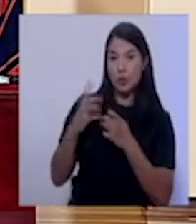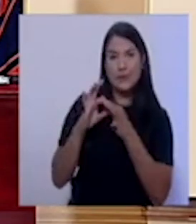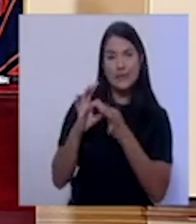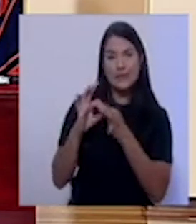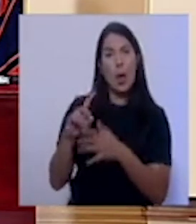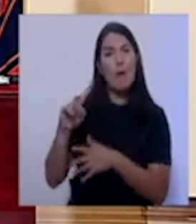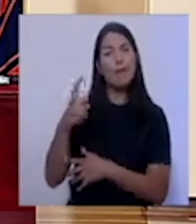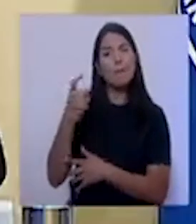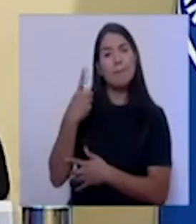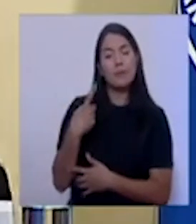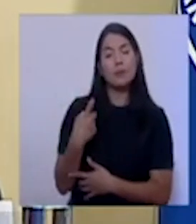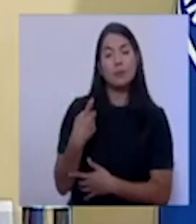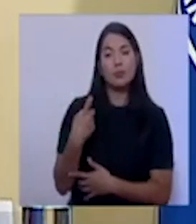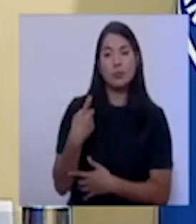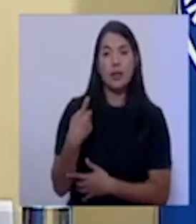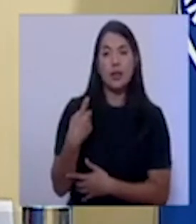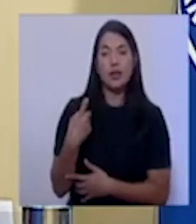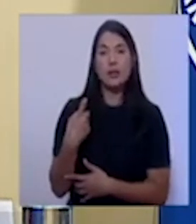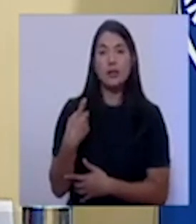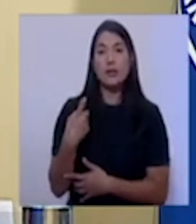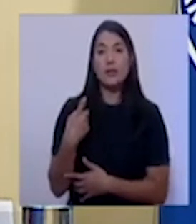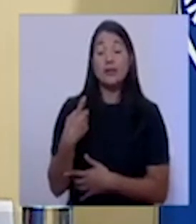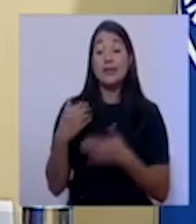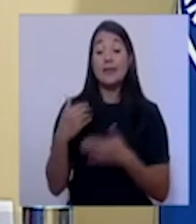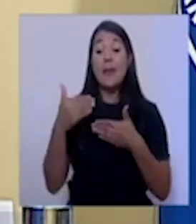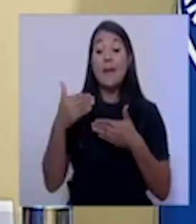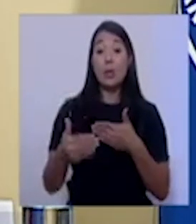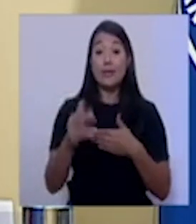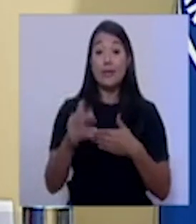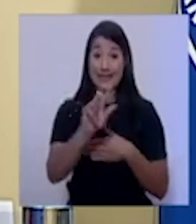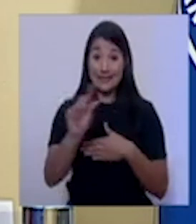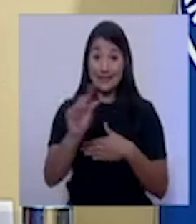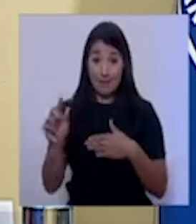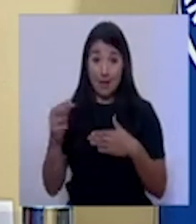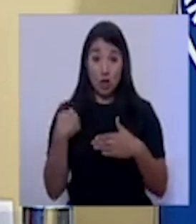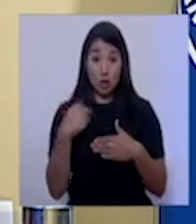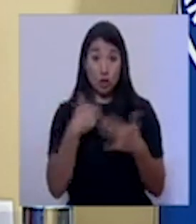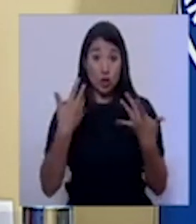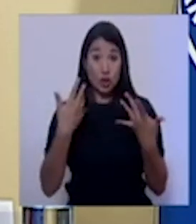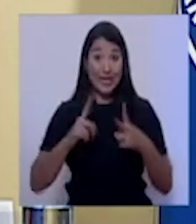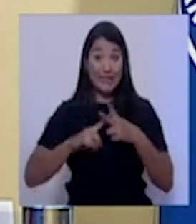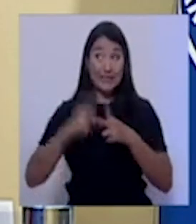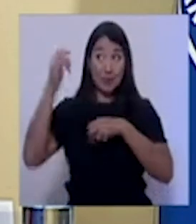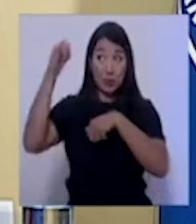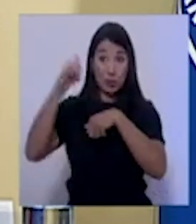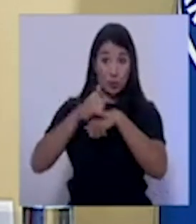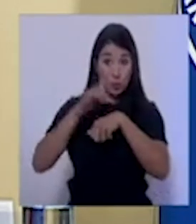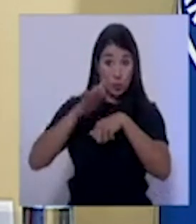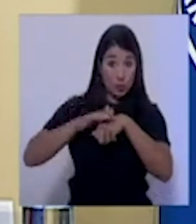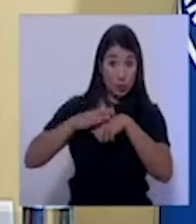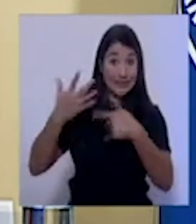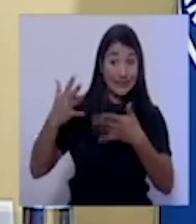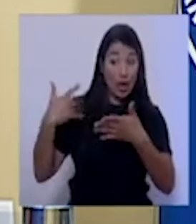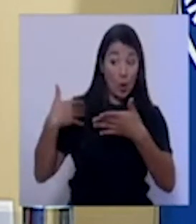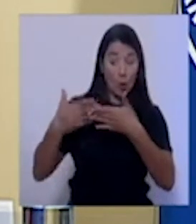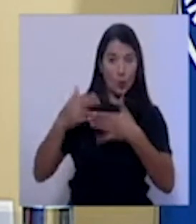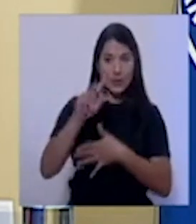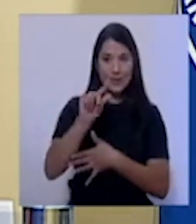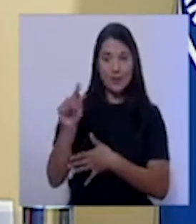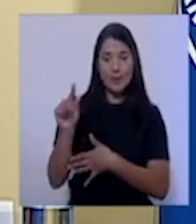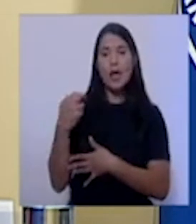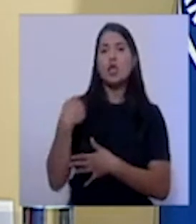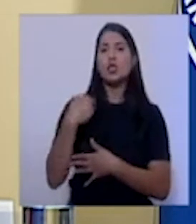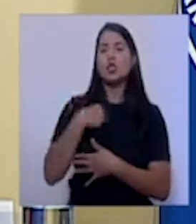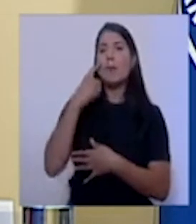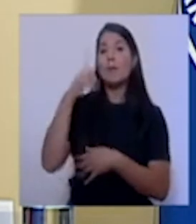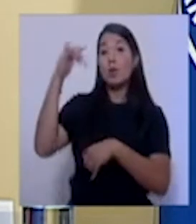consulta, después de tres semanas que iniciamos el proceso de apertura muy gradual, hemos observado dos vuelos semanales de